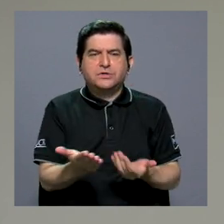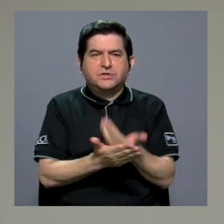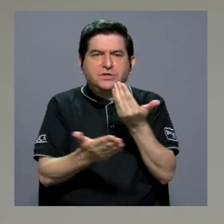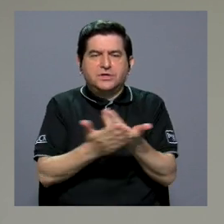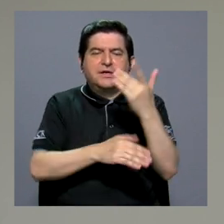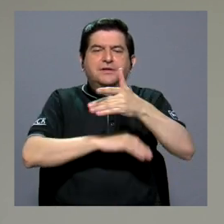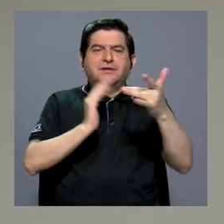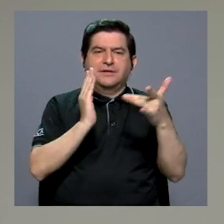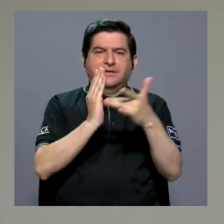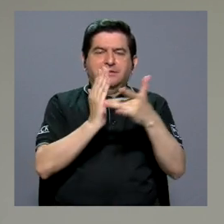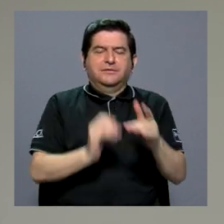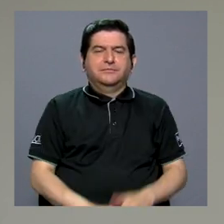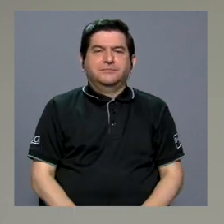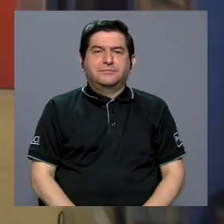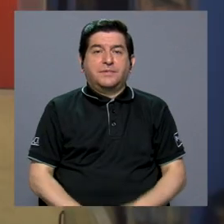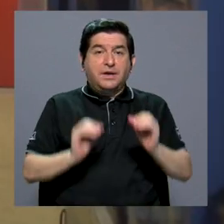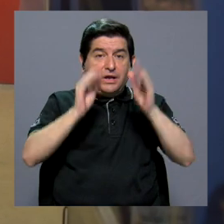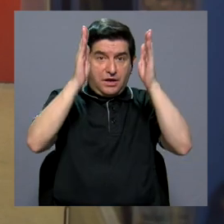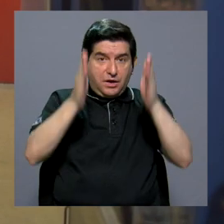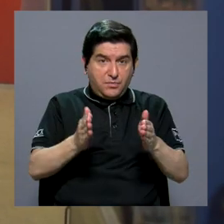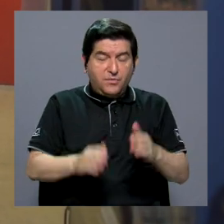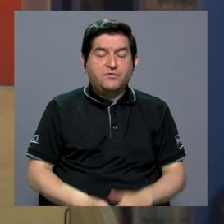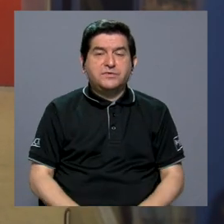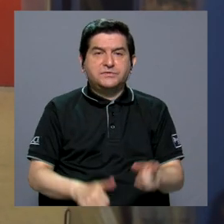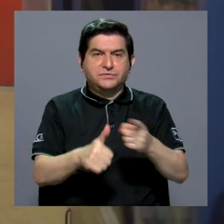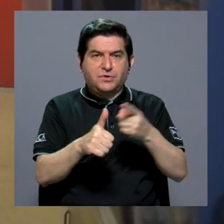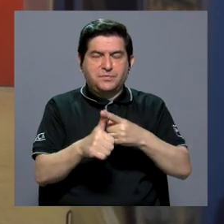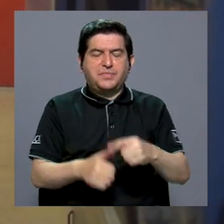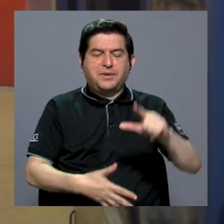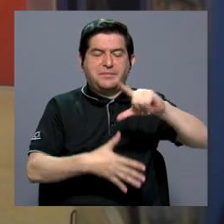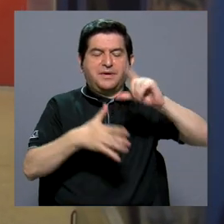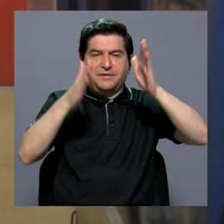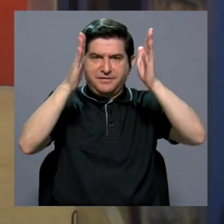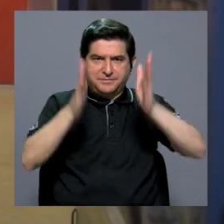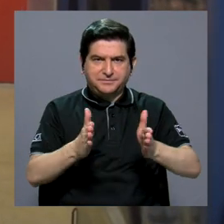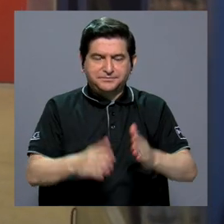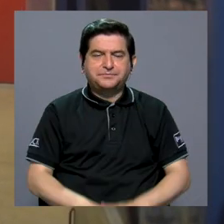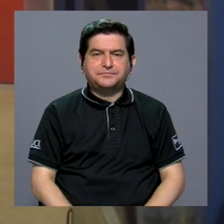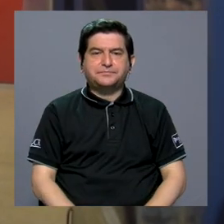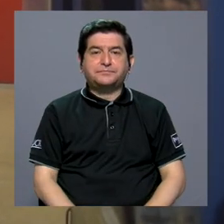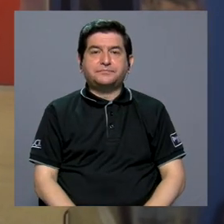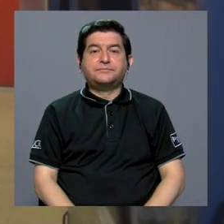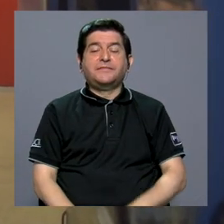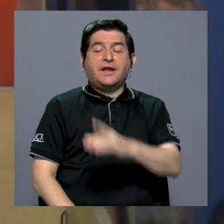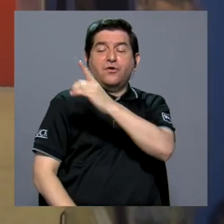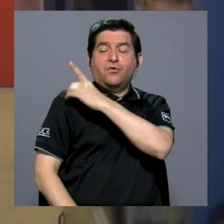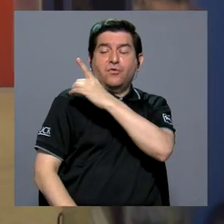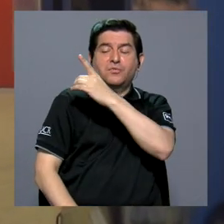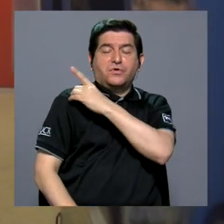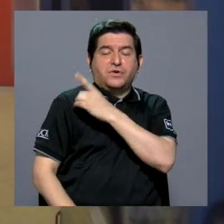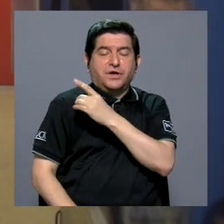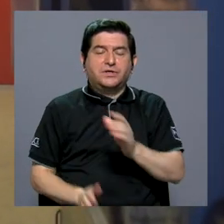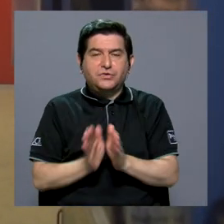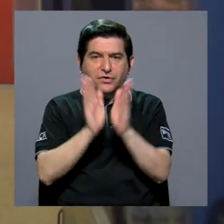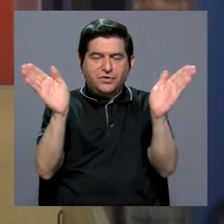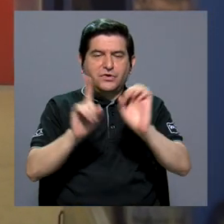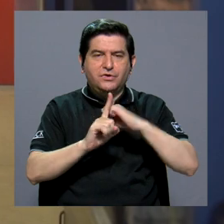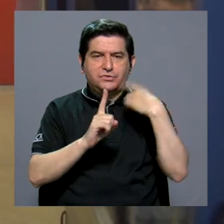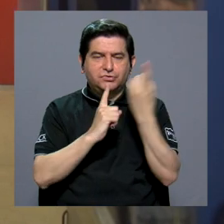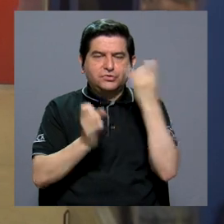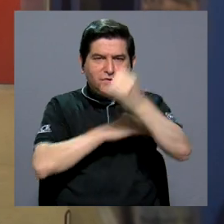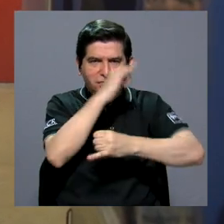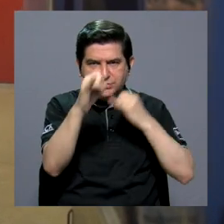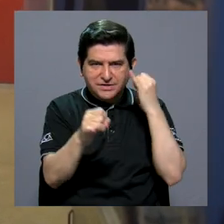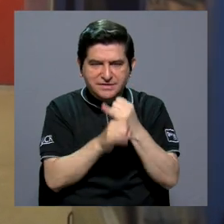proyectos de innovación tecnológica. El catedrático se convertirá en el primer latinoamericano en llegar a ocupar la dirección